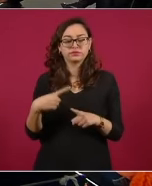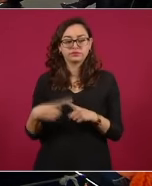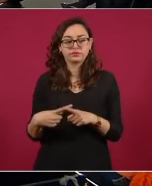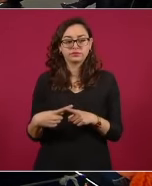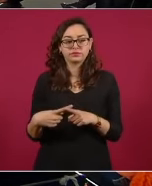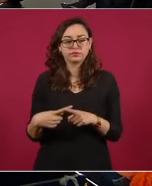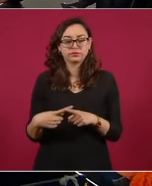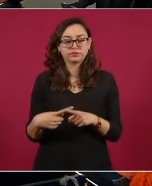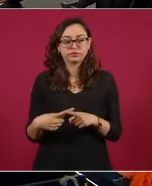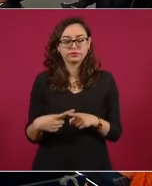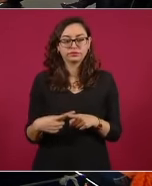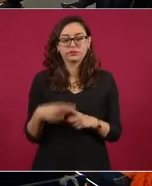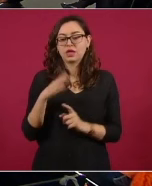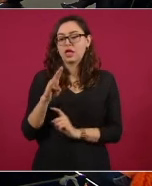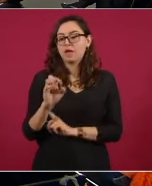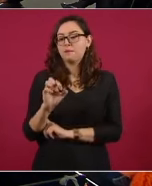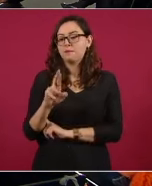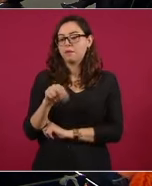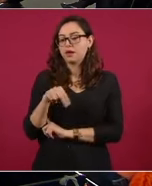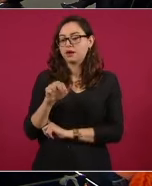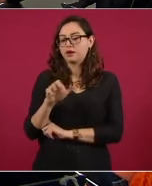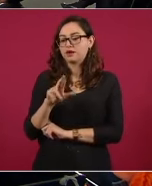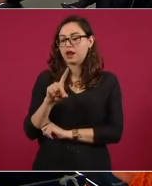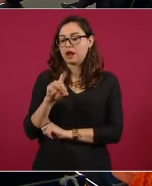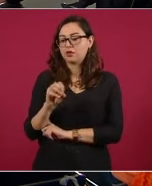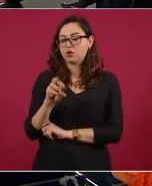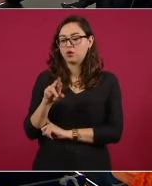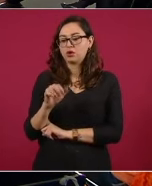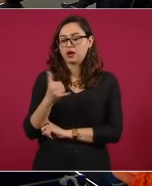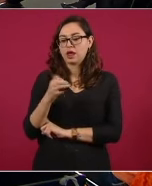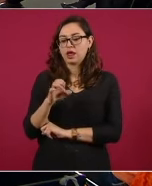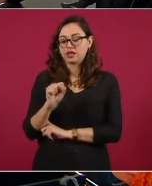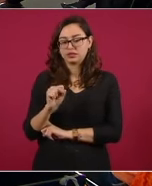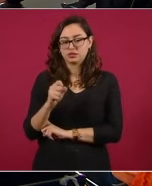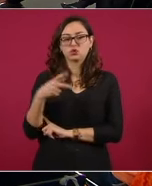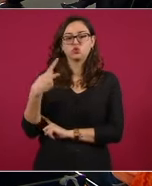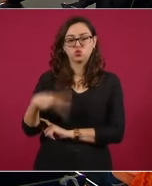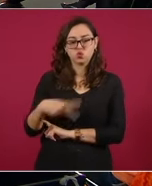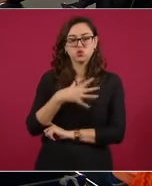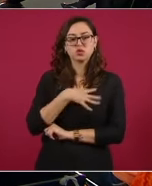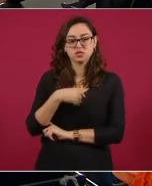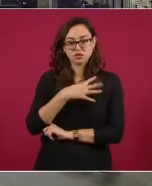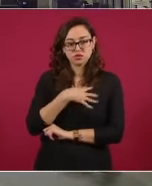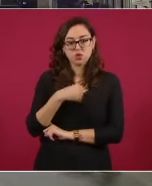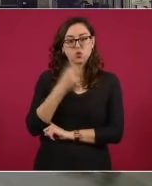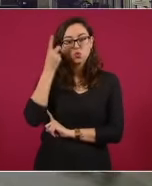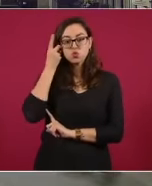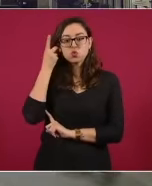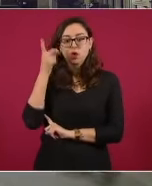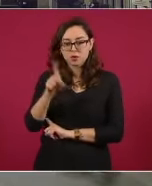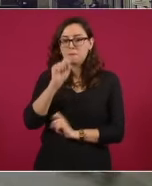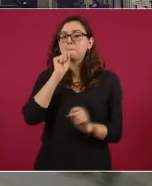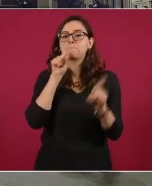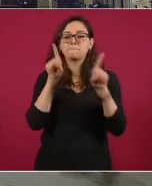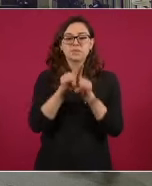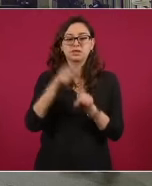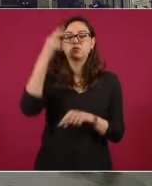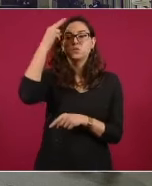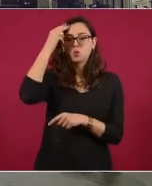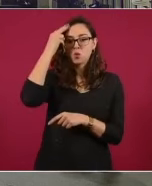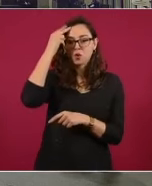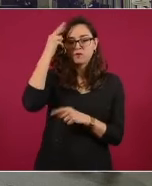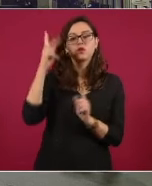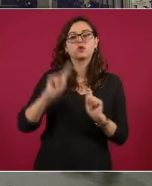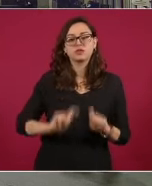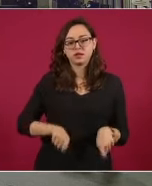de Bernardo Reyes también en el Porfiriato. Y para